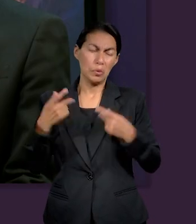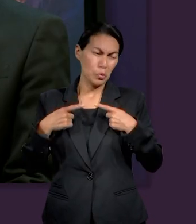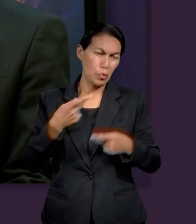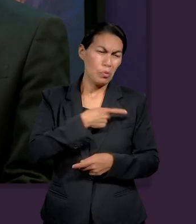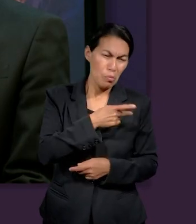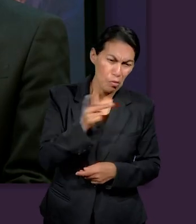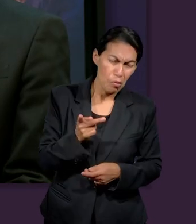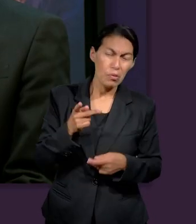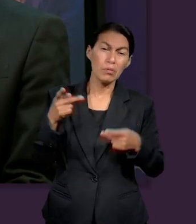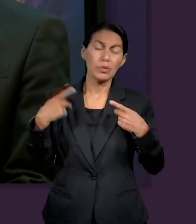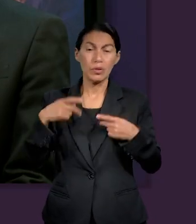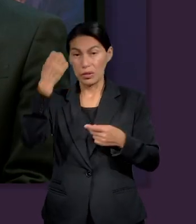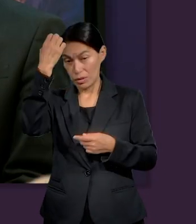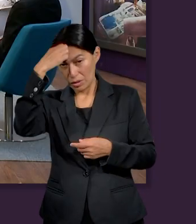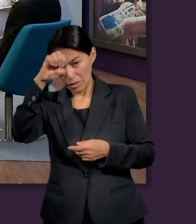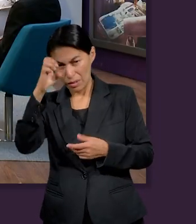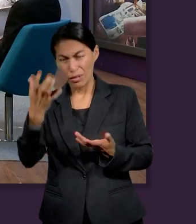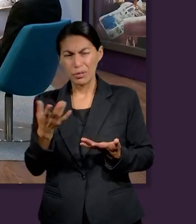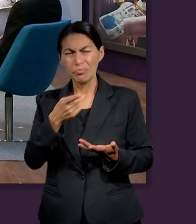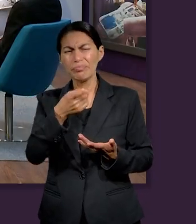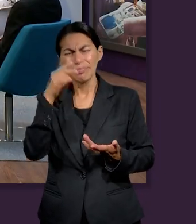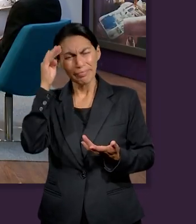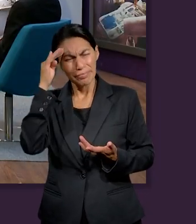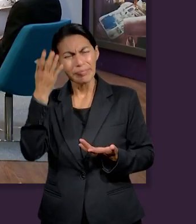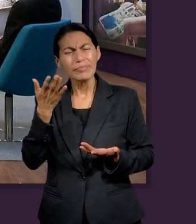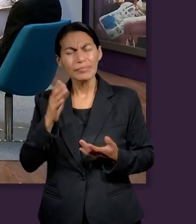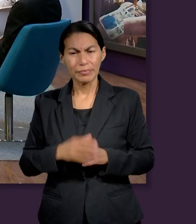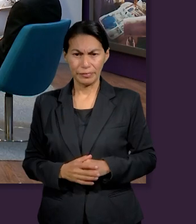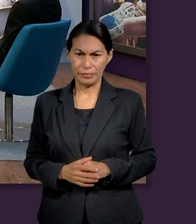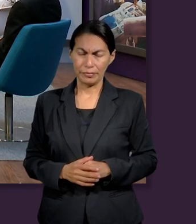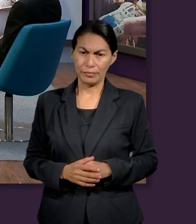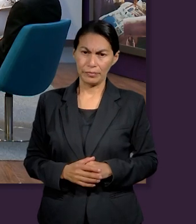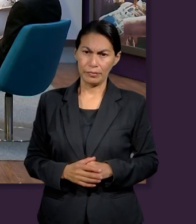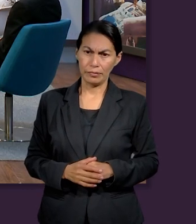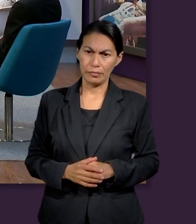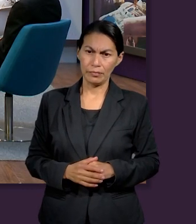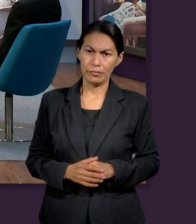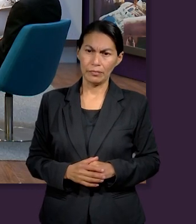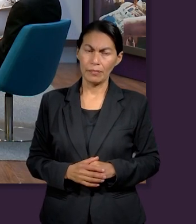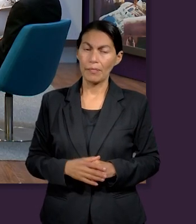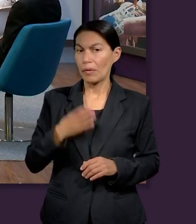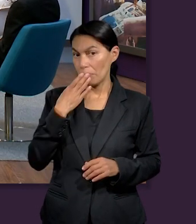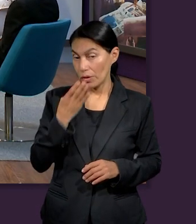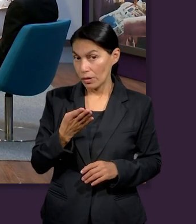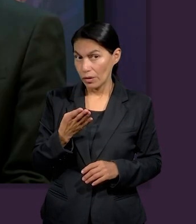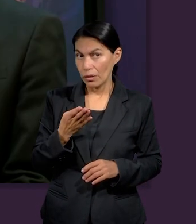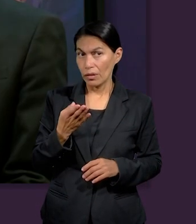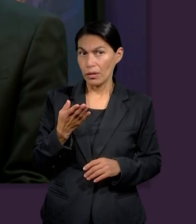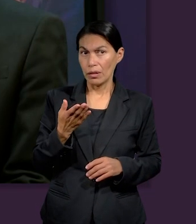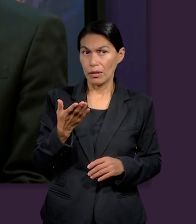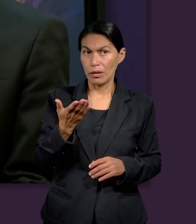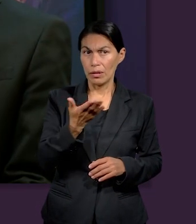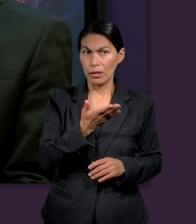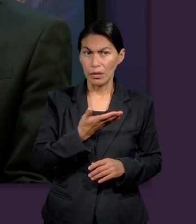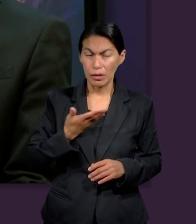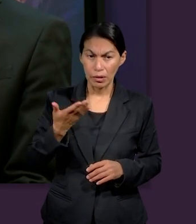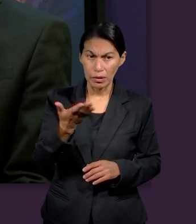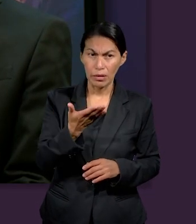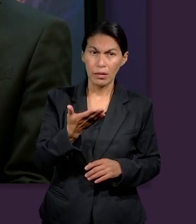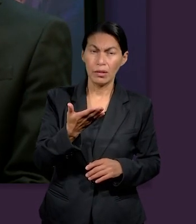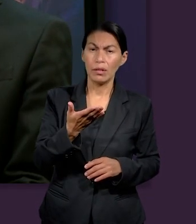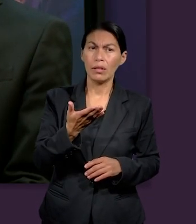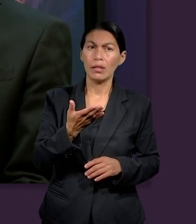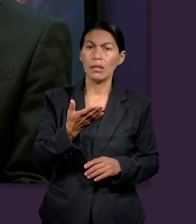por los pobres, por los extranjeros. ¿Qué podemos decir en esta primera parte, como introducción? Muy bien,